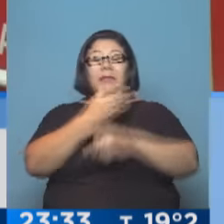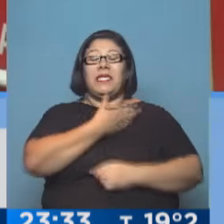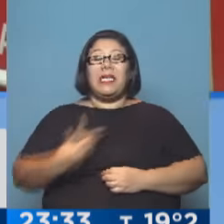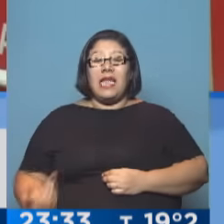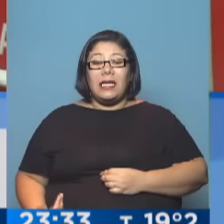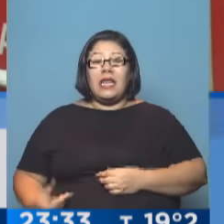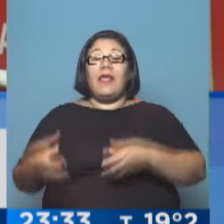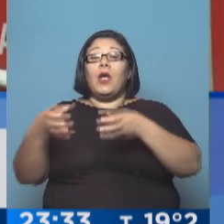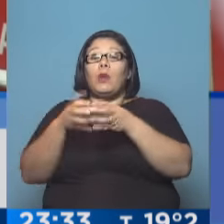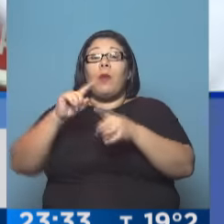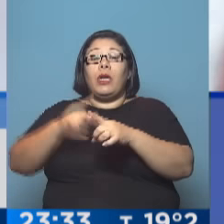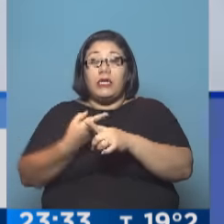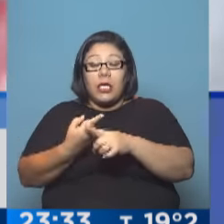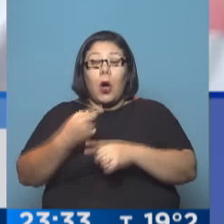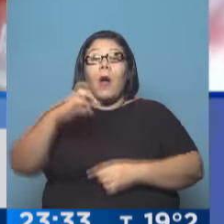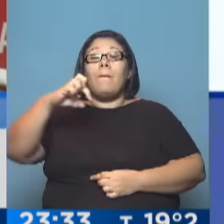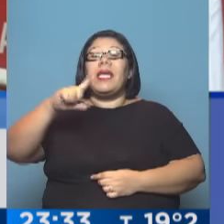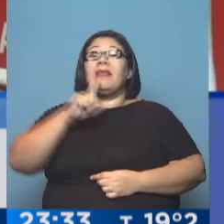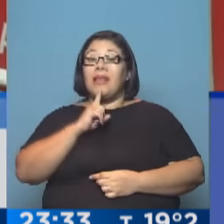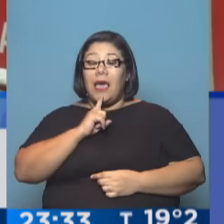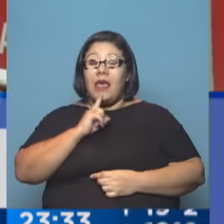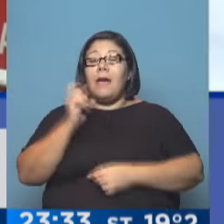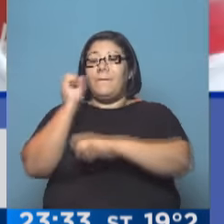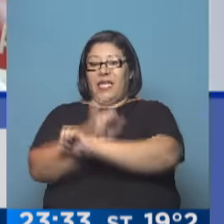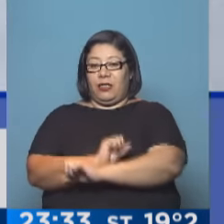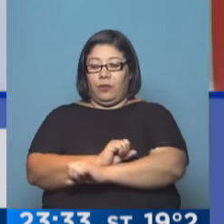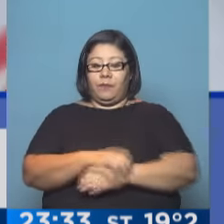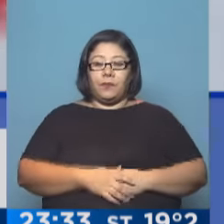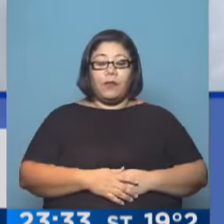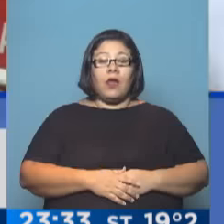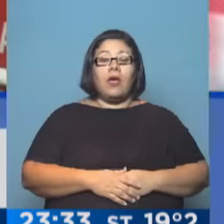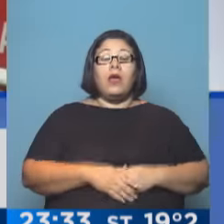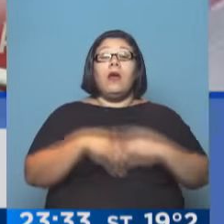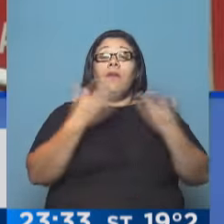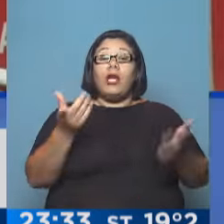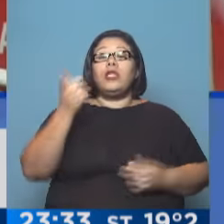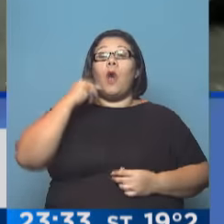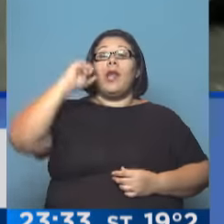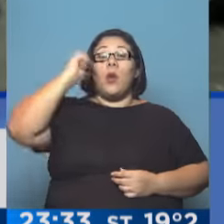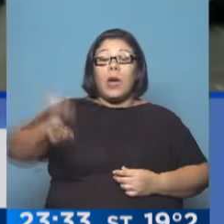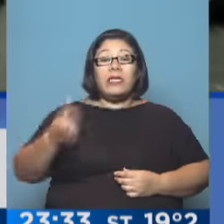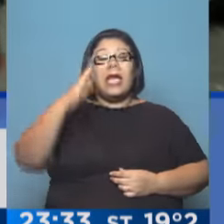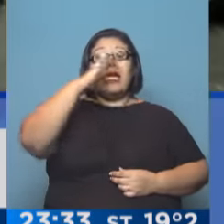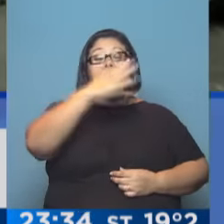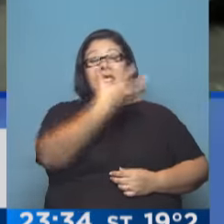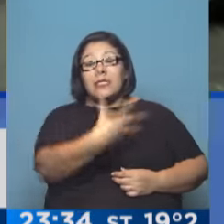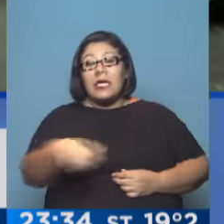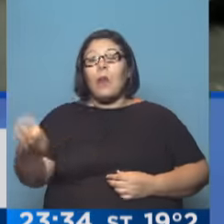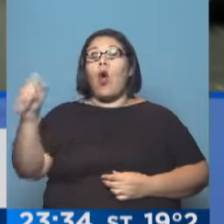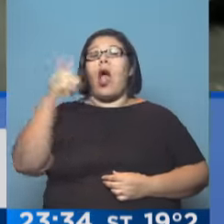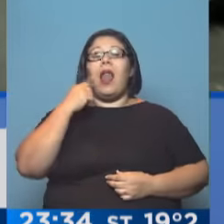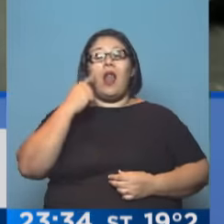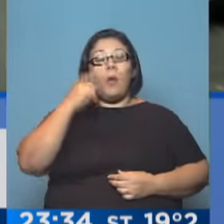este contexto, Lula fue trasladado a declarar porque se sospecha que una de las empresas que